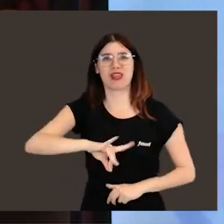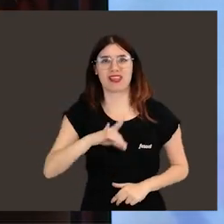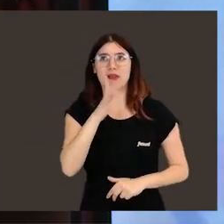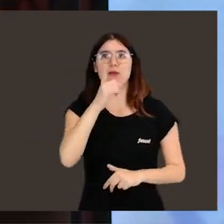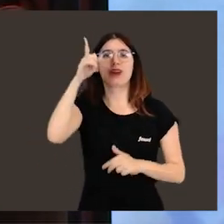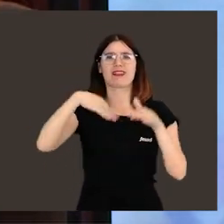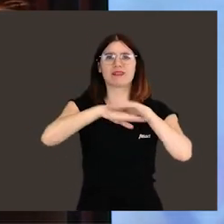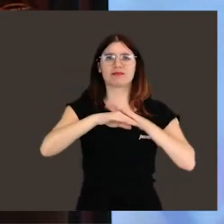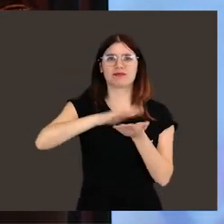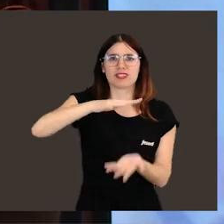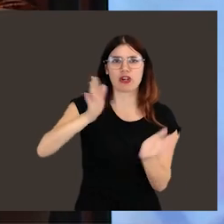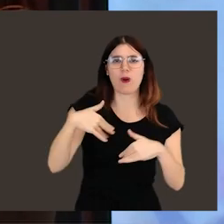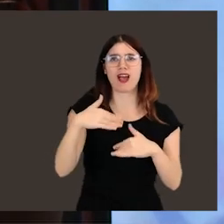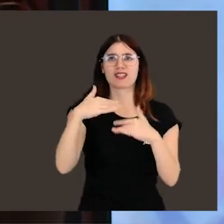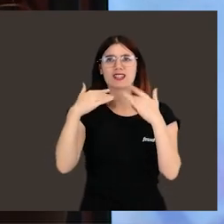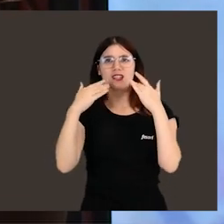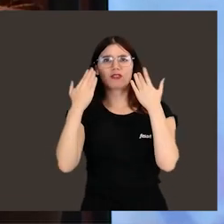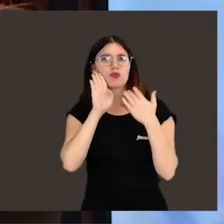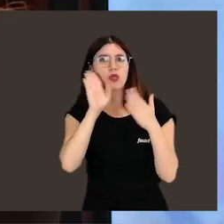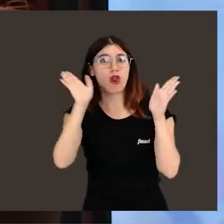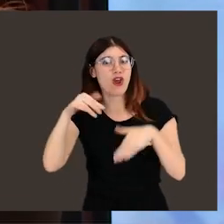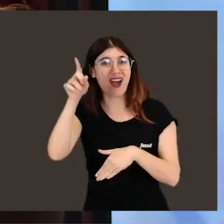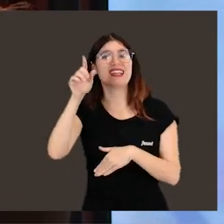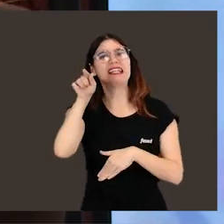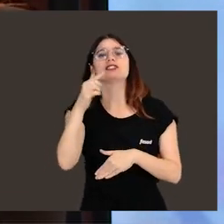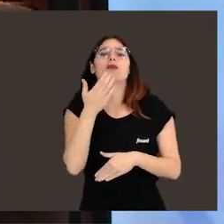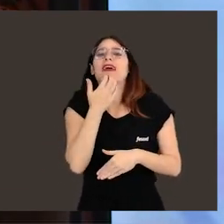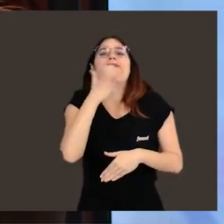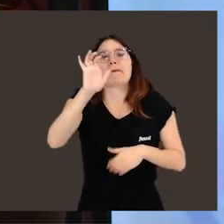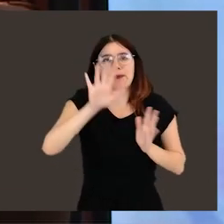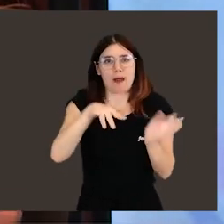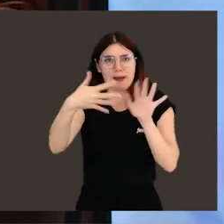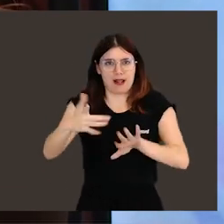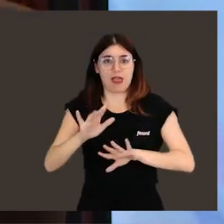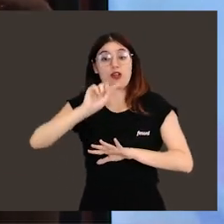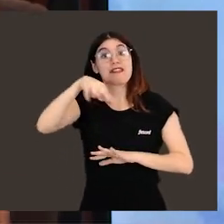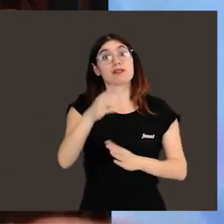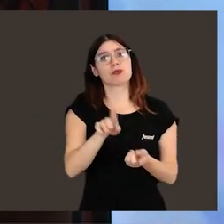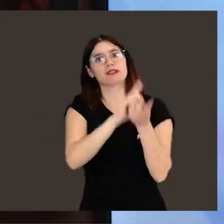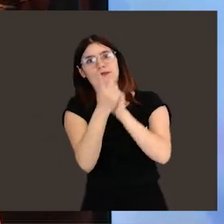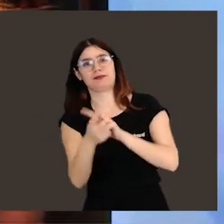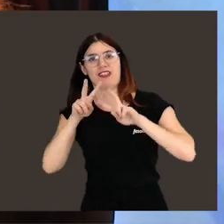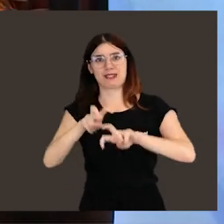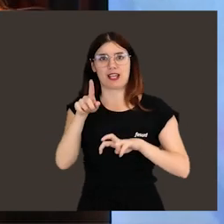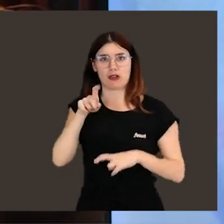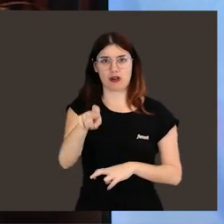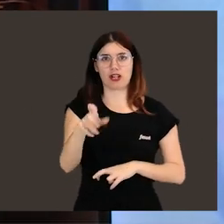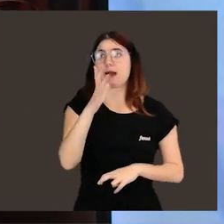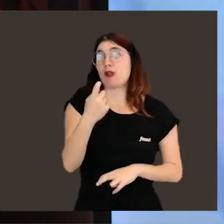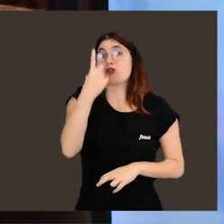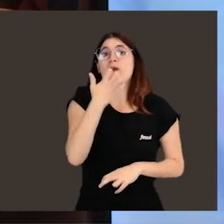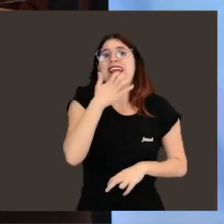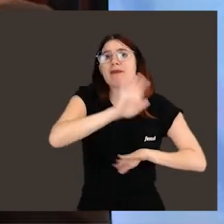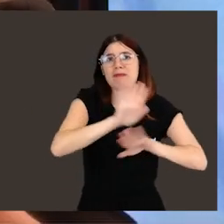sí se forman, porque no hay esa agregación, esa sedimentación y esas impurezas. Eso, por ejemplo, es una aplicación. Aplicada a su vez, hay investigación